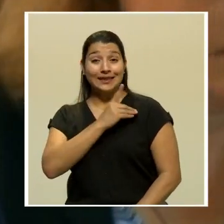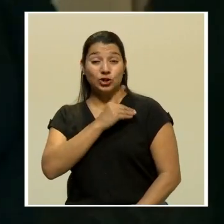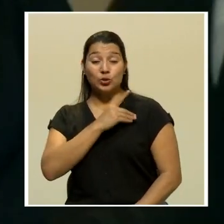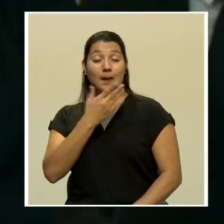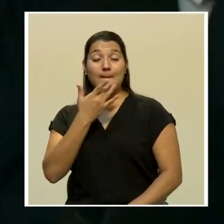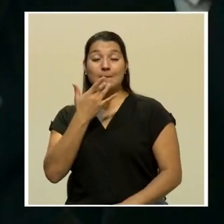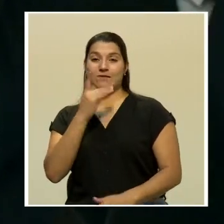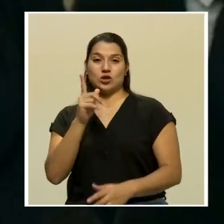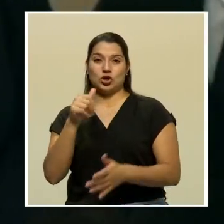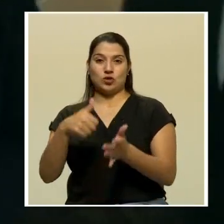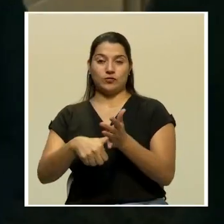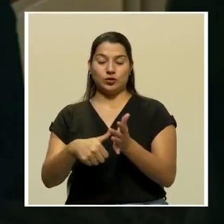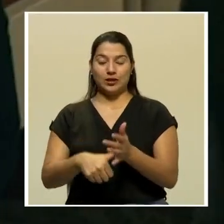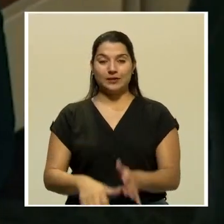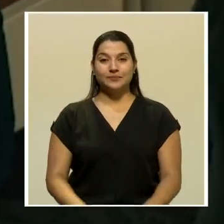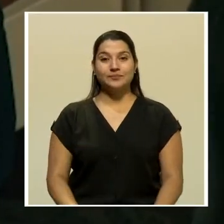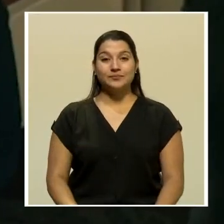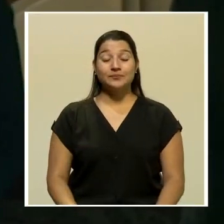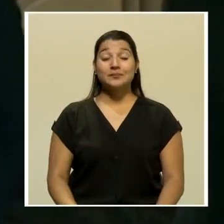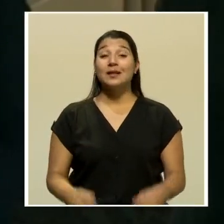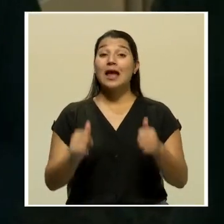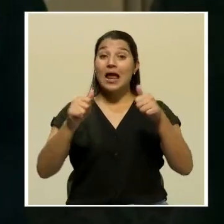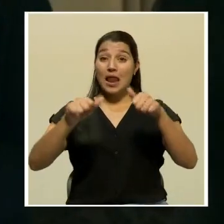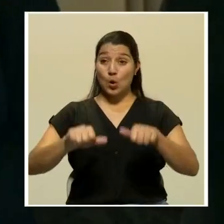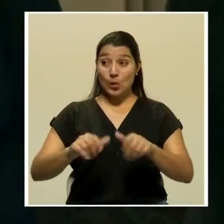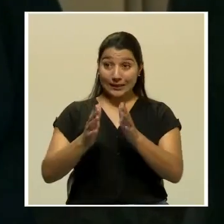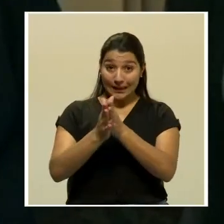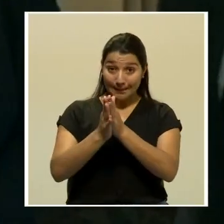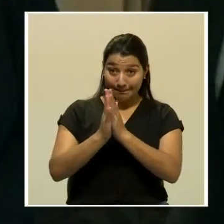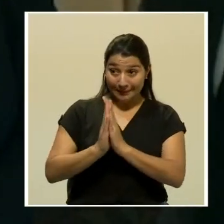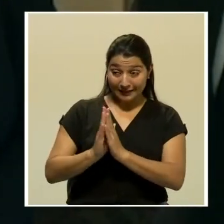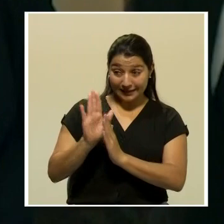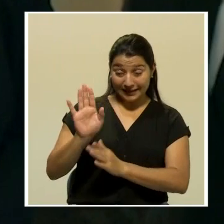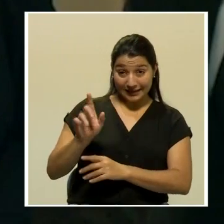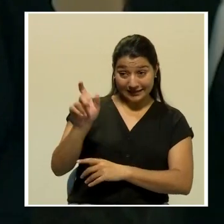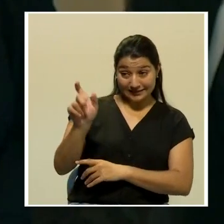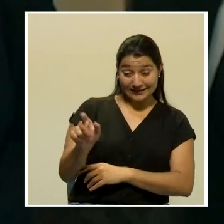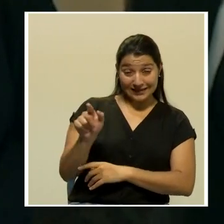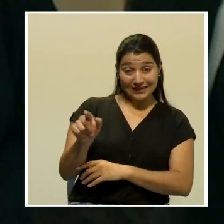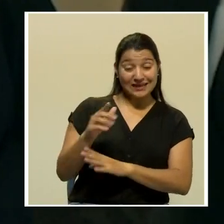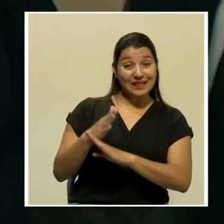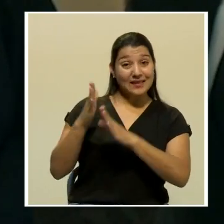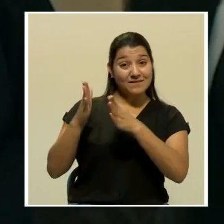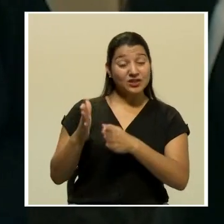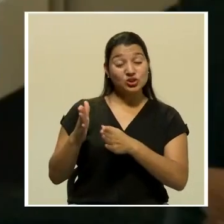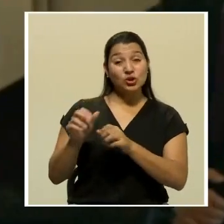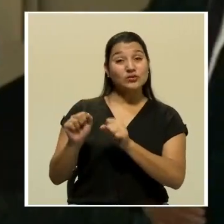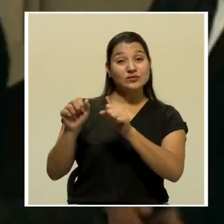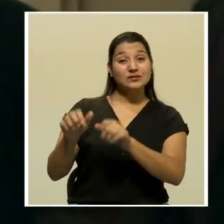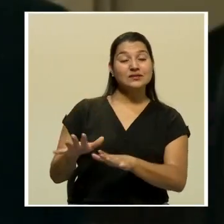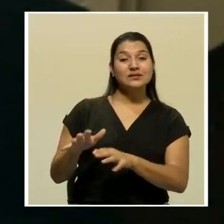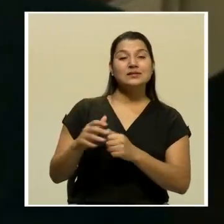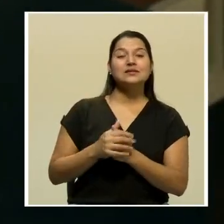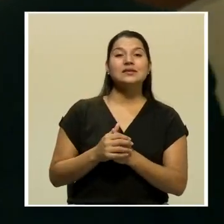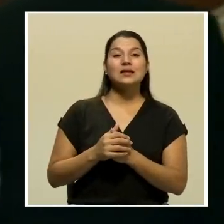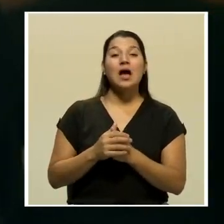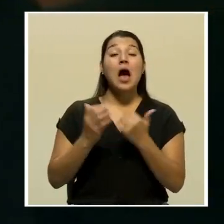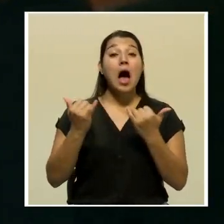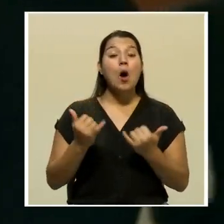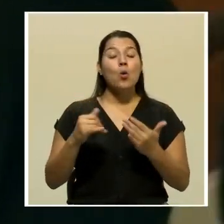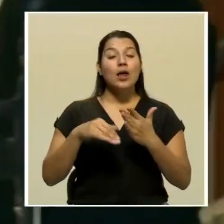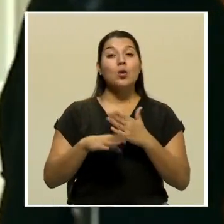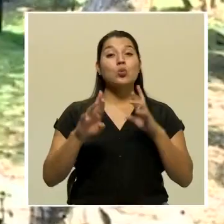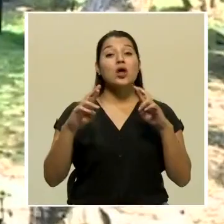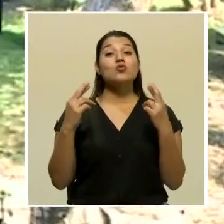de votar. El acuerdo de solicitar el cese de funciones de Crespo se topó en una sesión